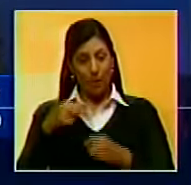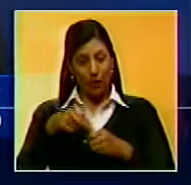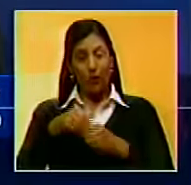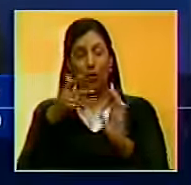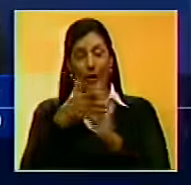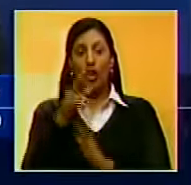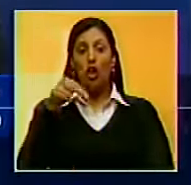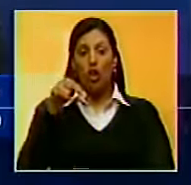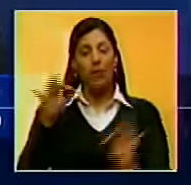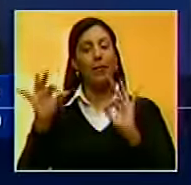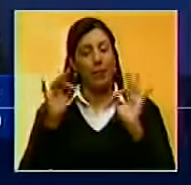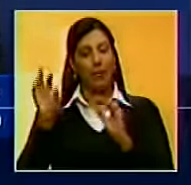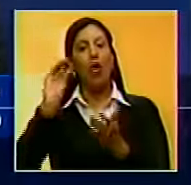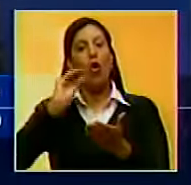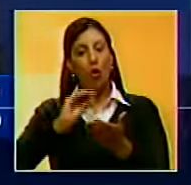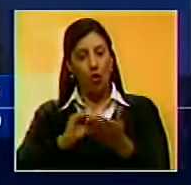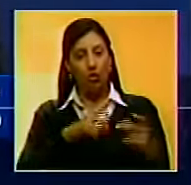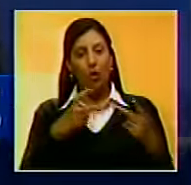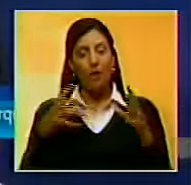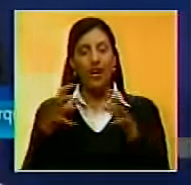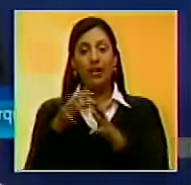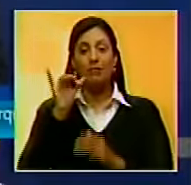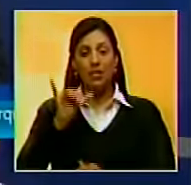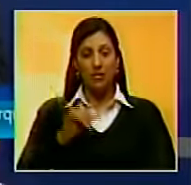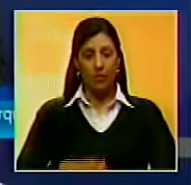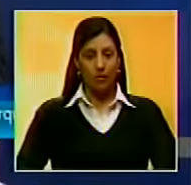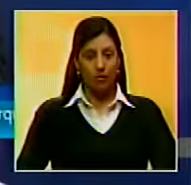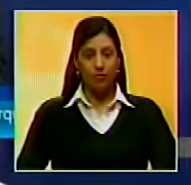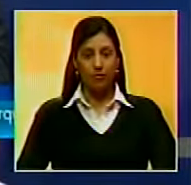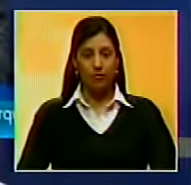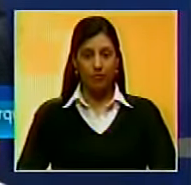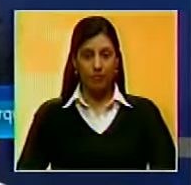para noviembre se tiene previsto una nueva reunión de este tipo. por ver el video.